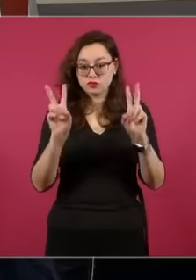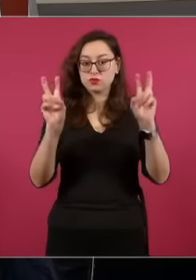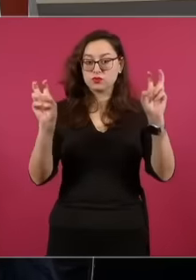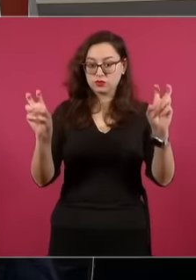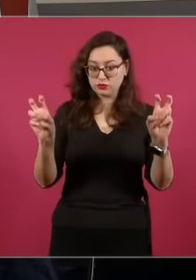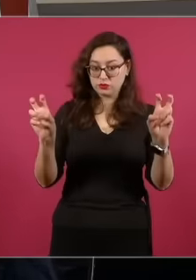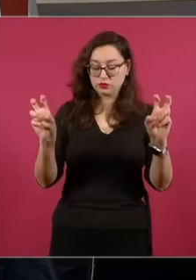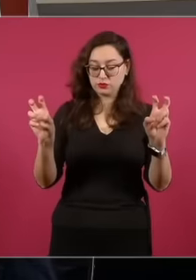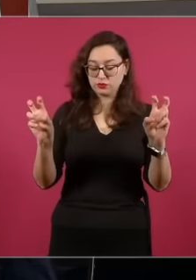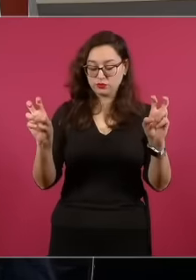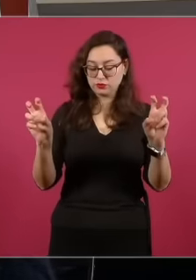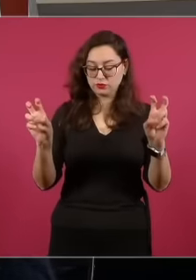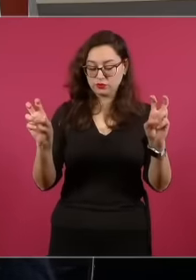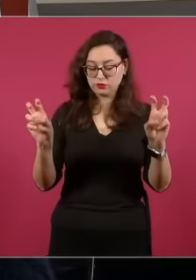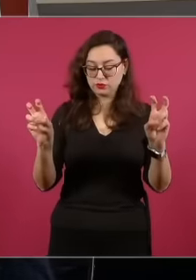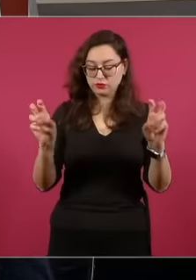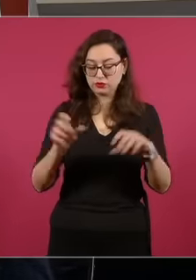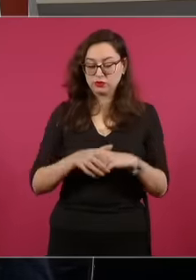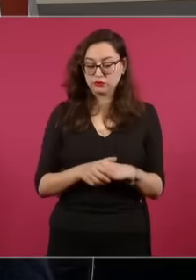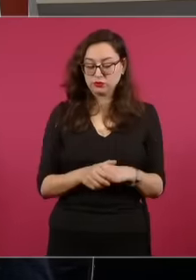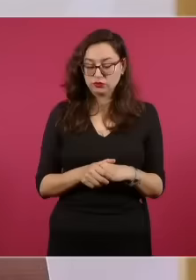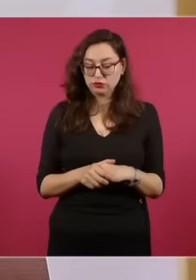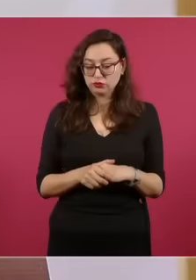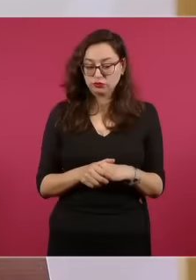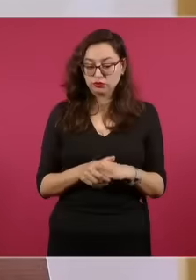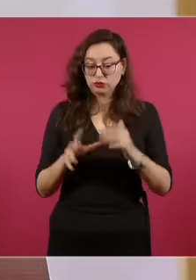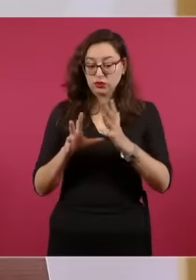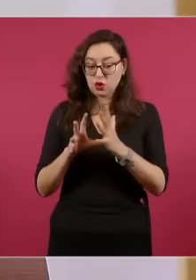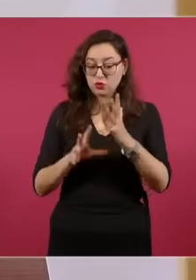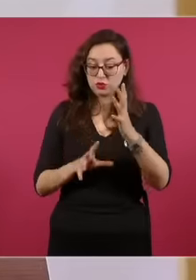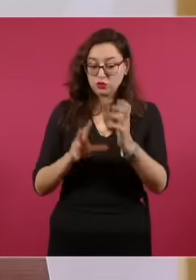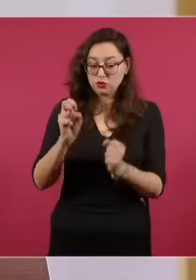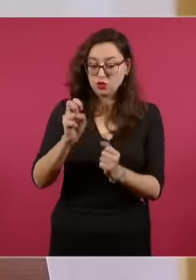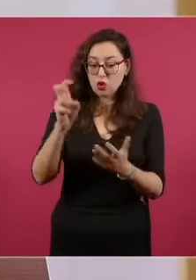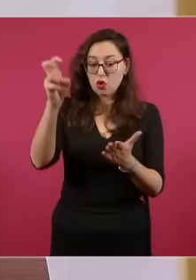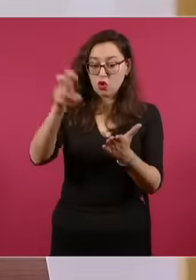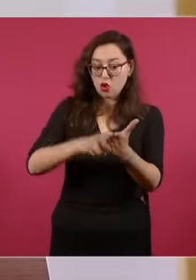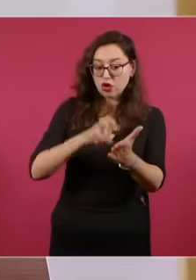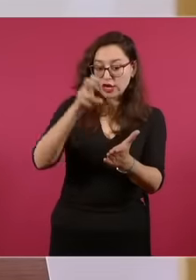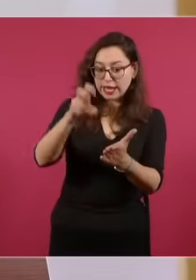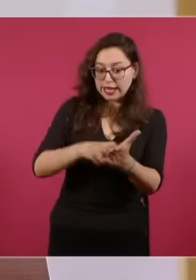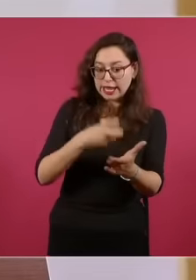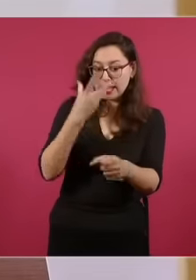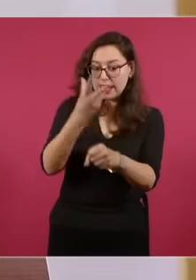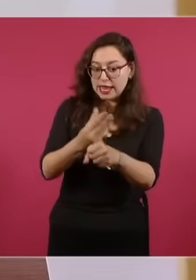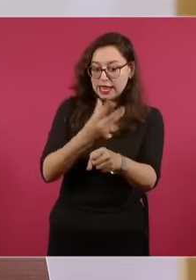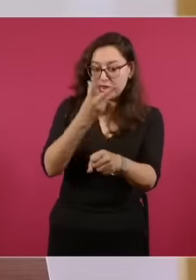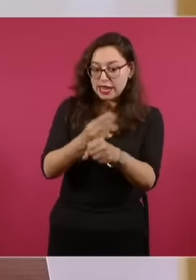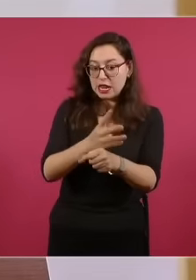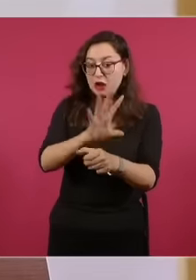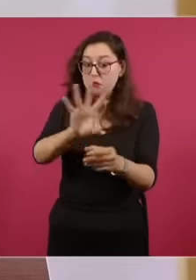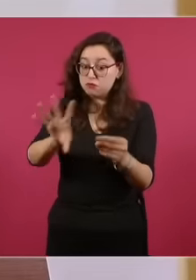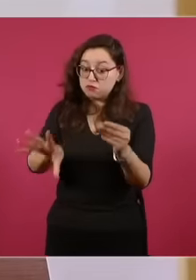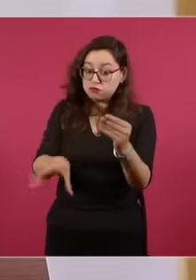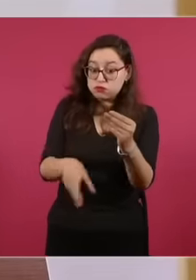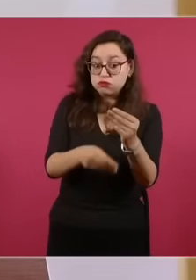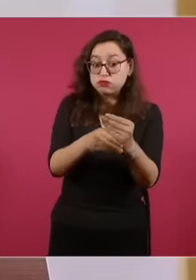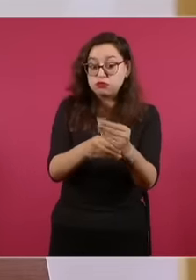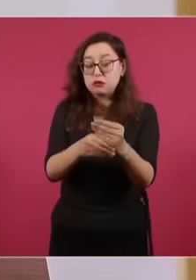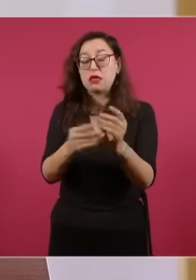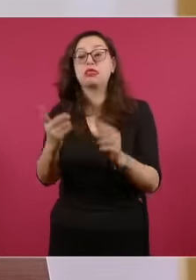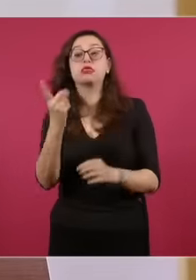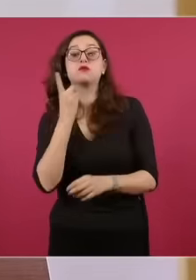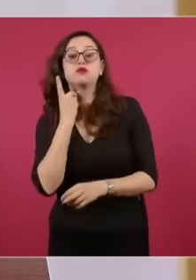contra adicciones adicciones o reformas